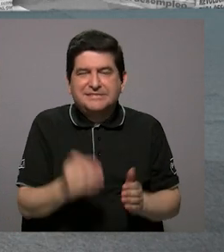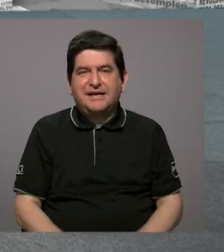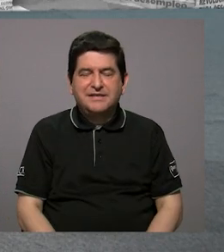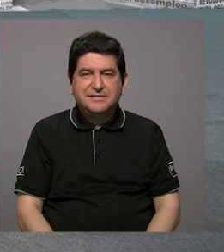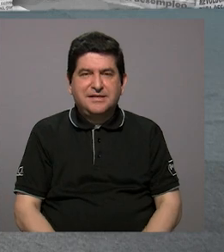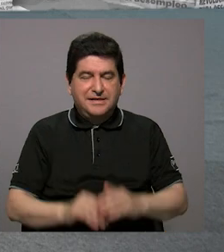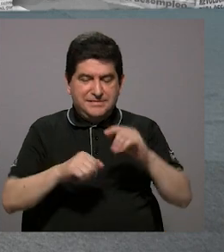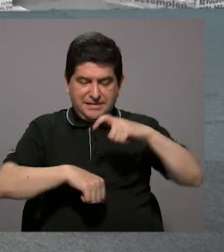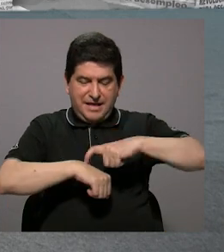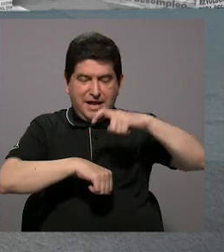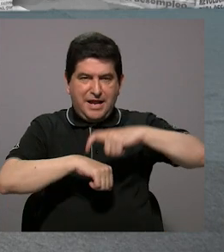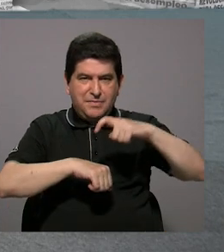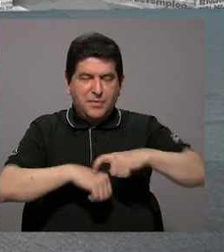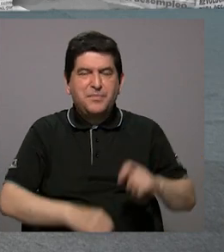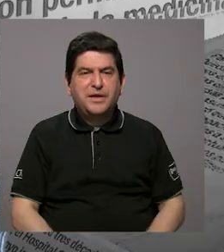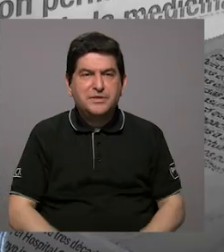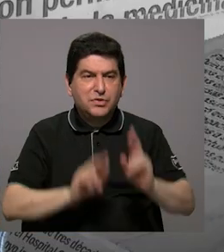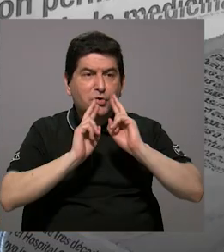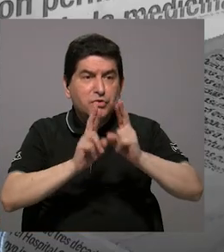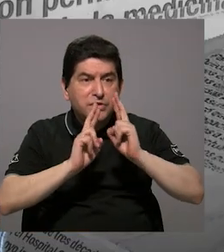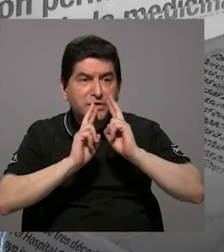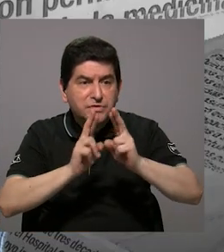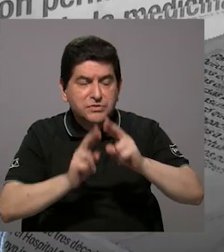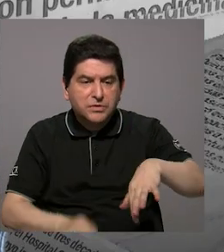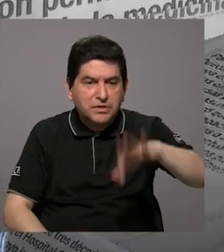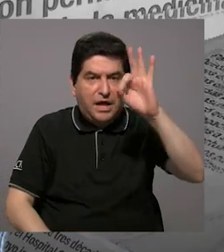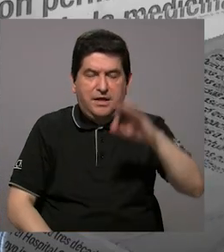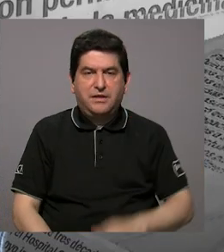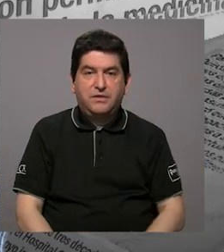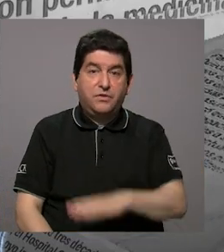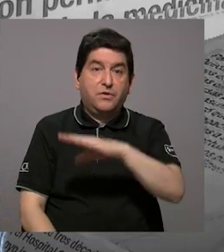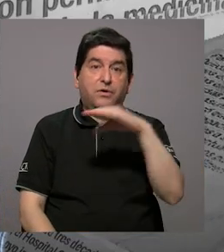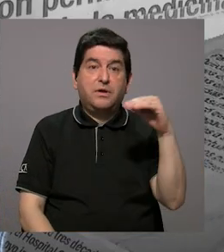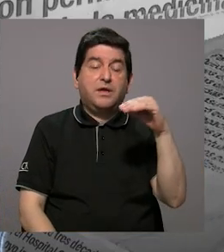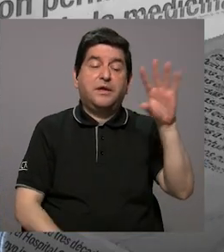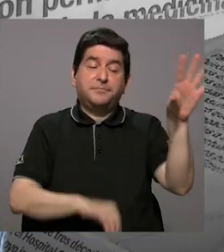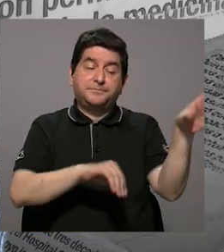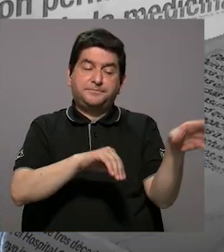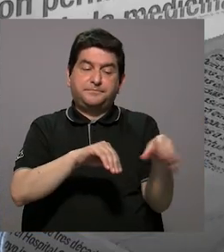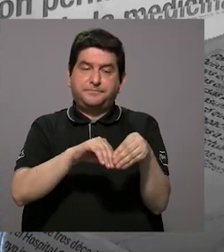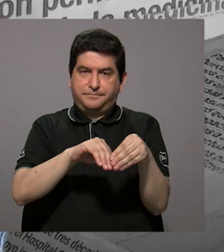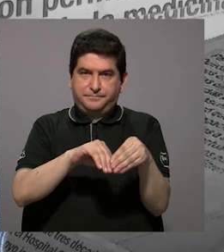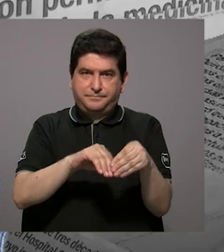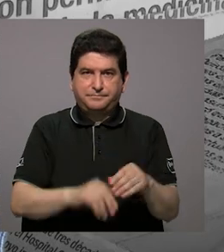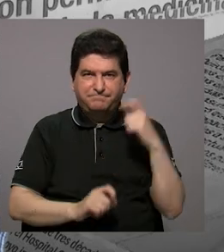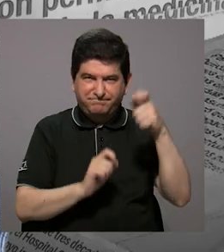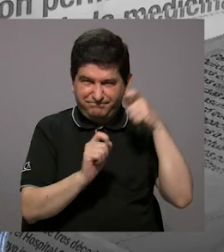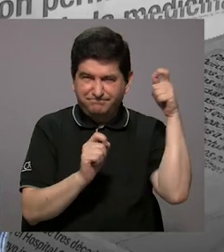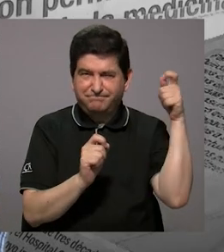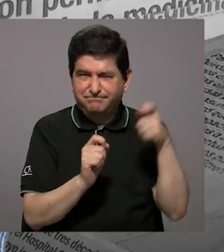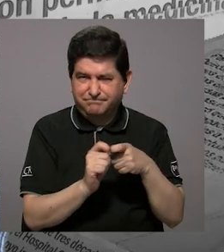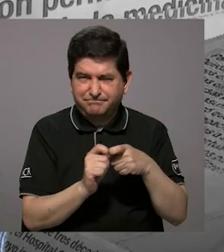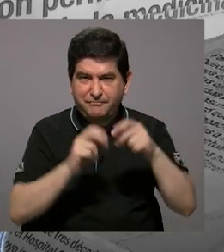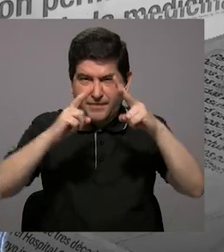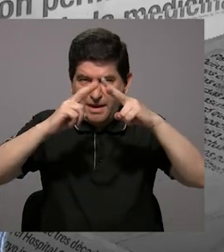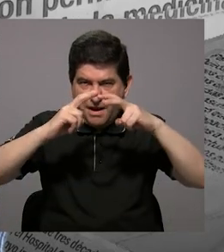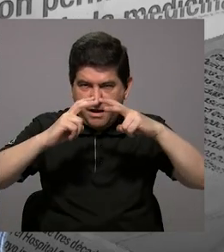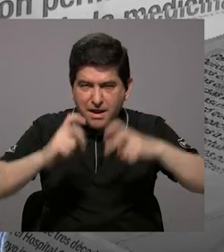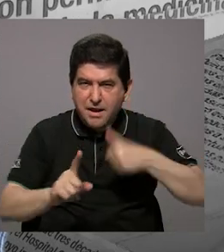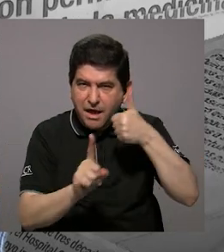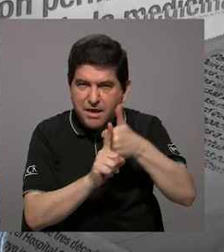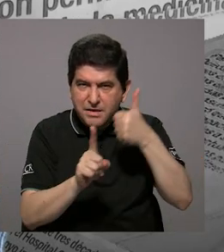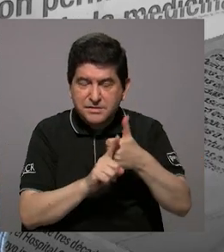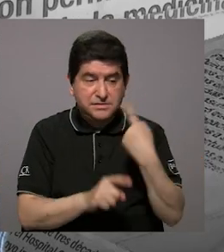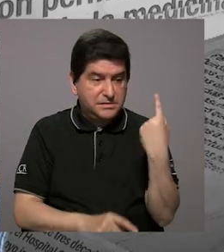tratando de obtener los resultados y por el otro lado, propiamente el